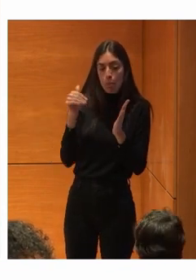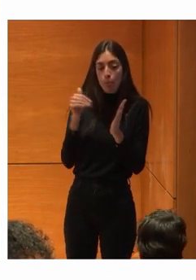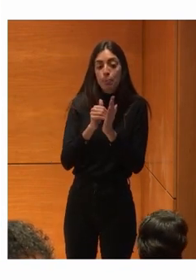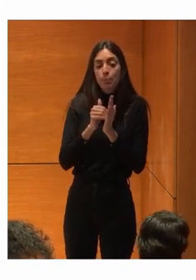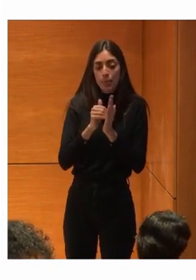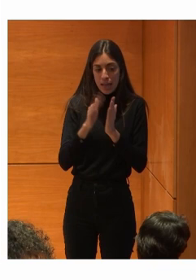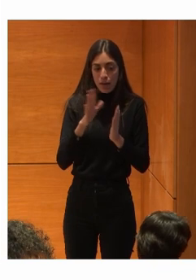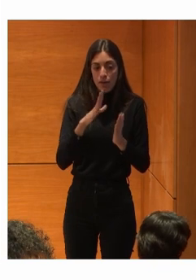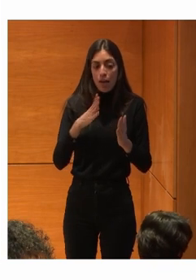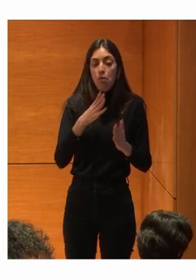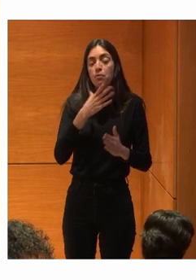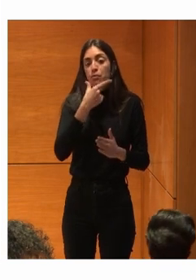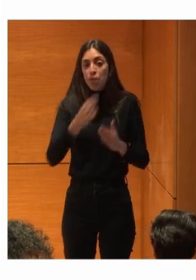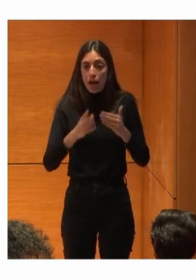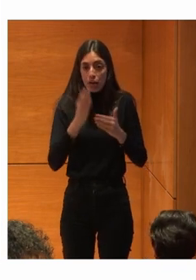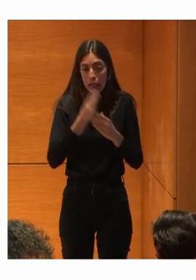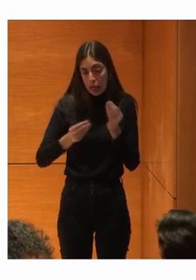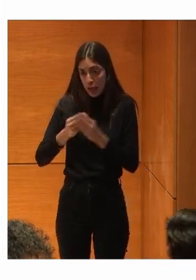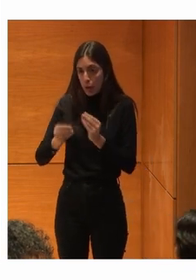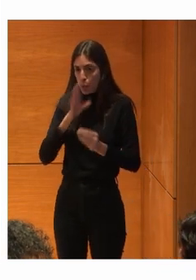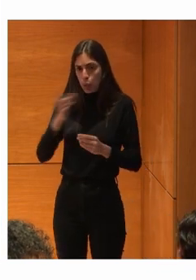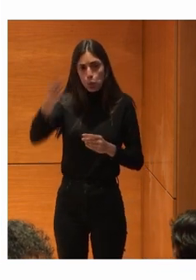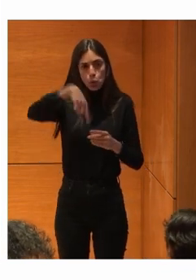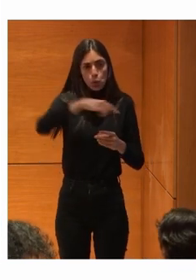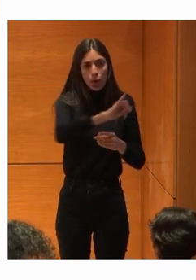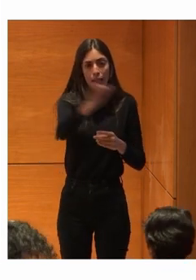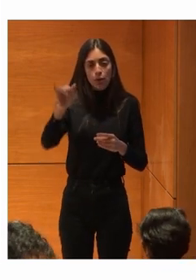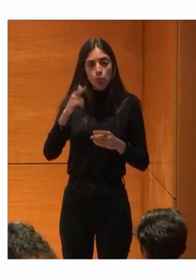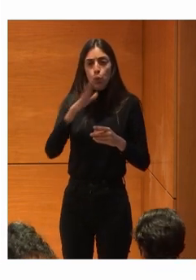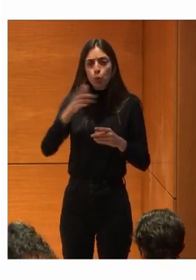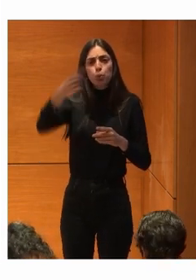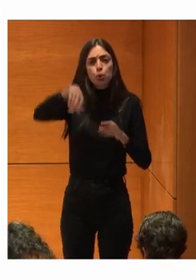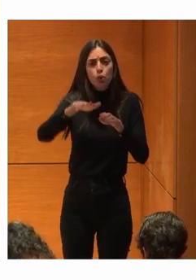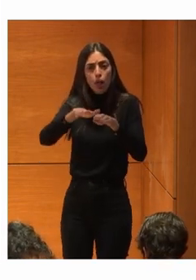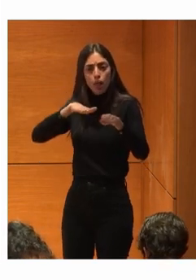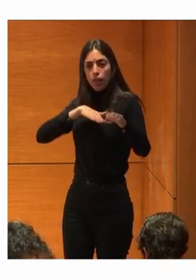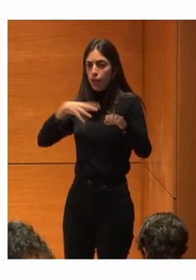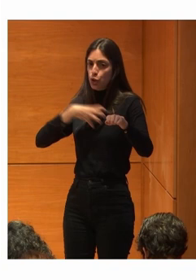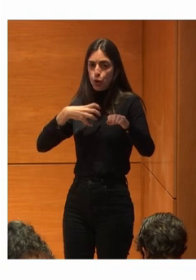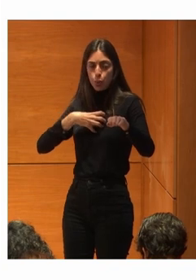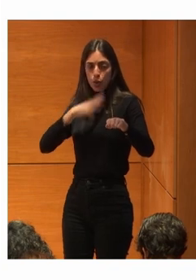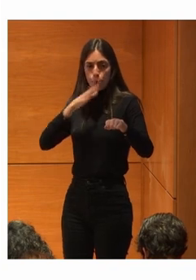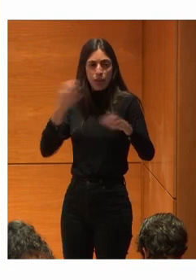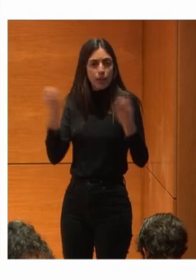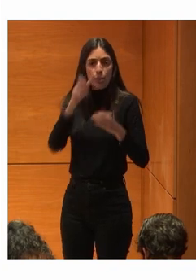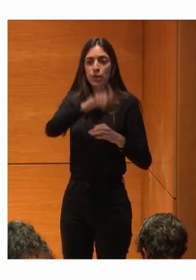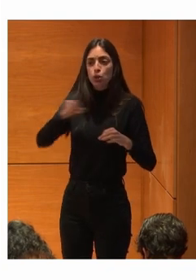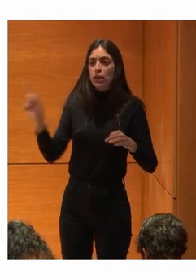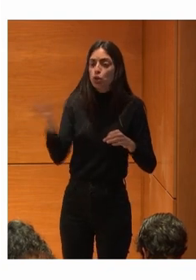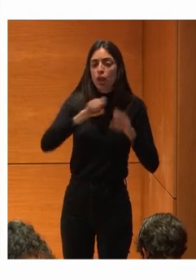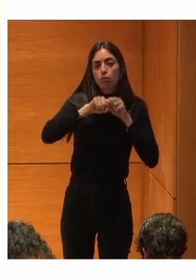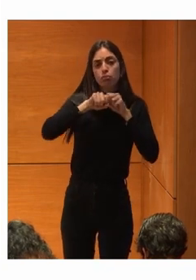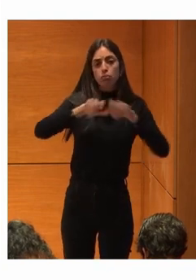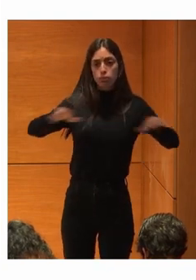Y entonces Lo que queremos Que lo tengáis vosotros Porque No os podéis quedar atrás De verdad Porque es que Eso tiene que llegar A las personas Y allí